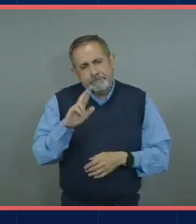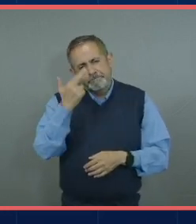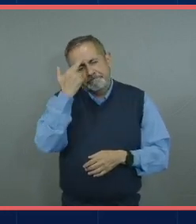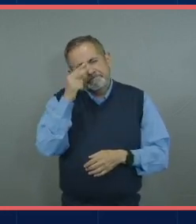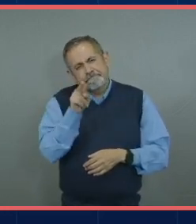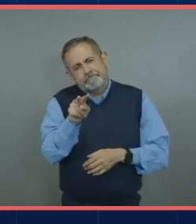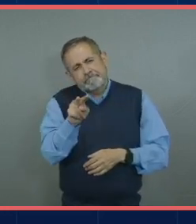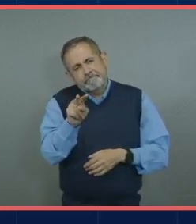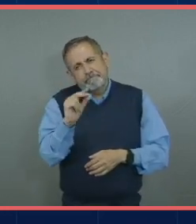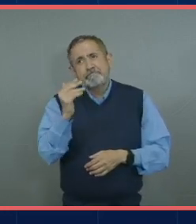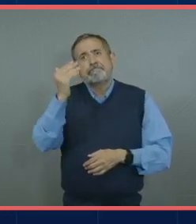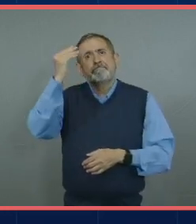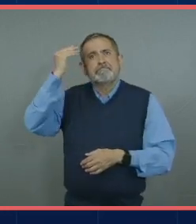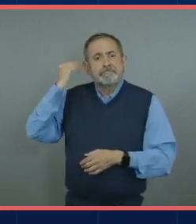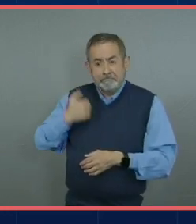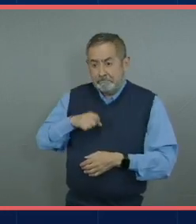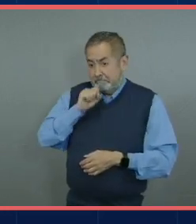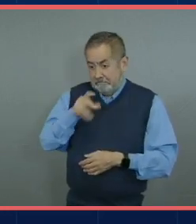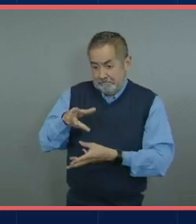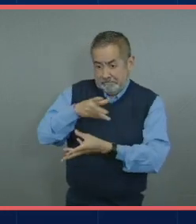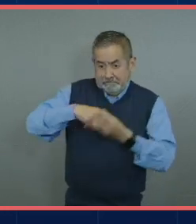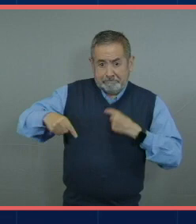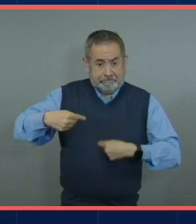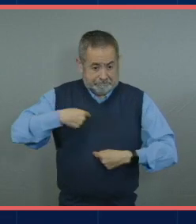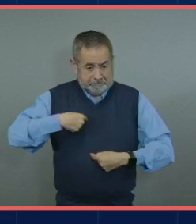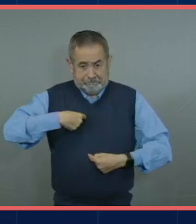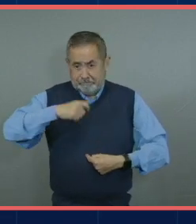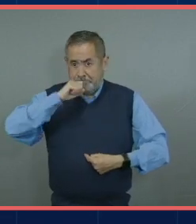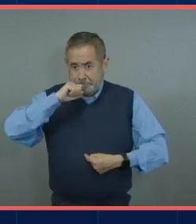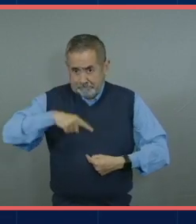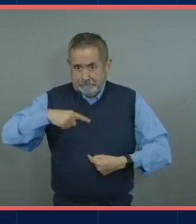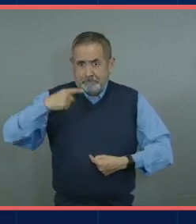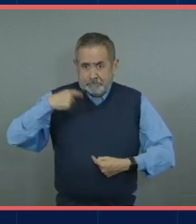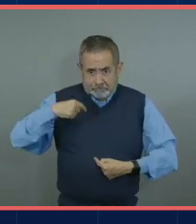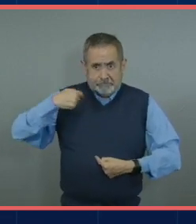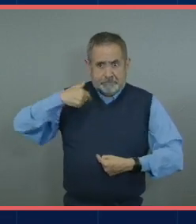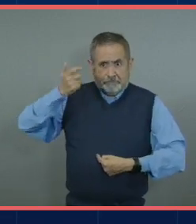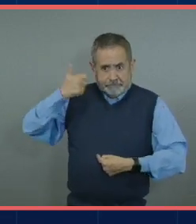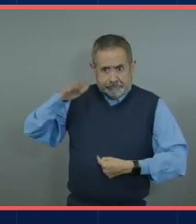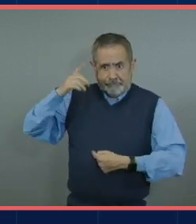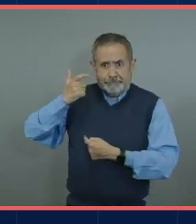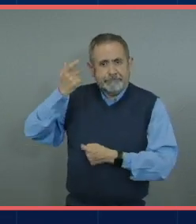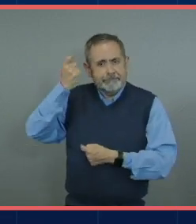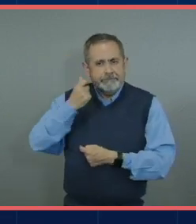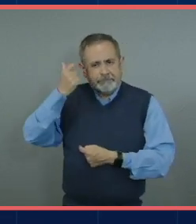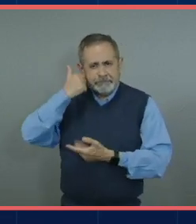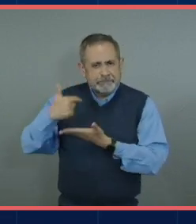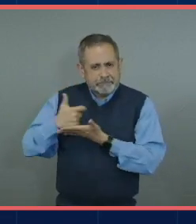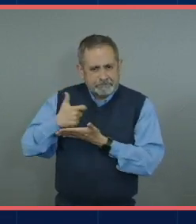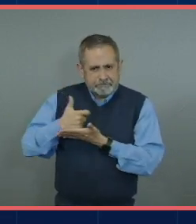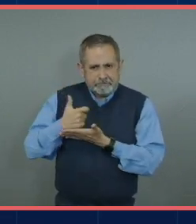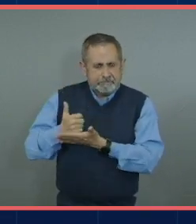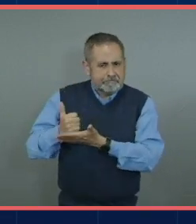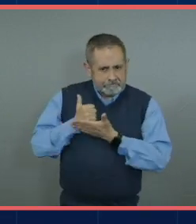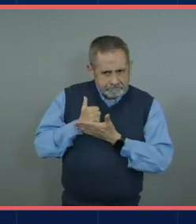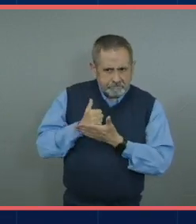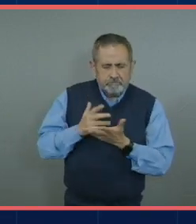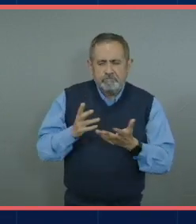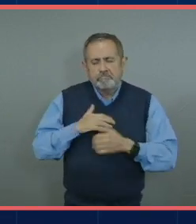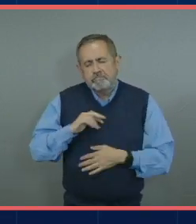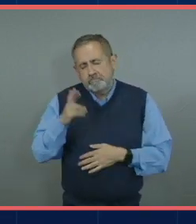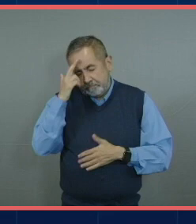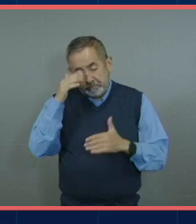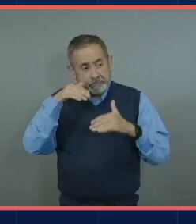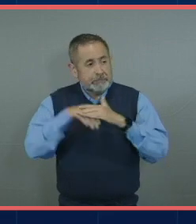poquito hace algunos años que nos encontrábamos pues en ese mismo momento comencé a recordar que bueno en un inicio